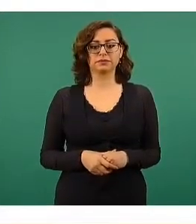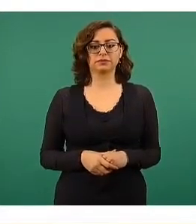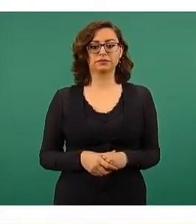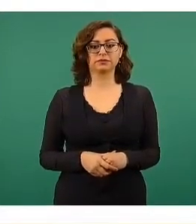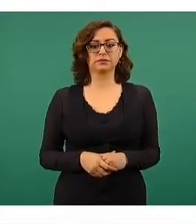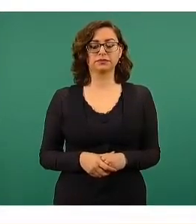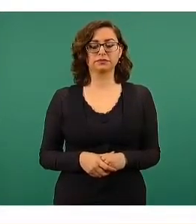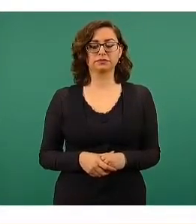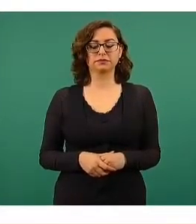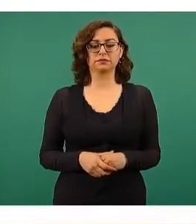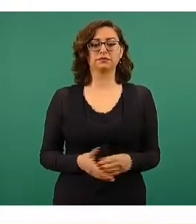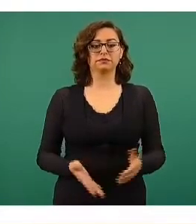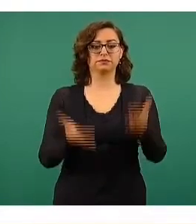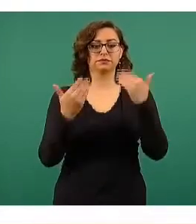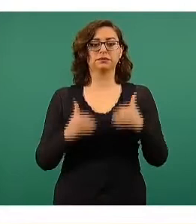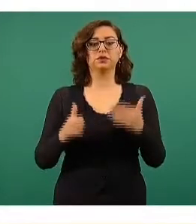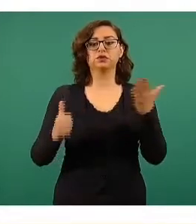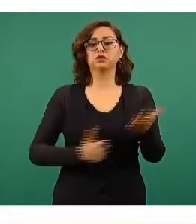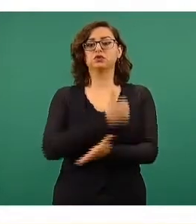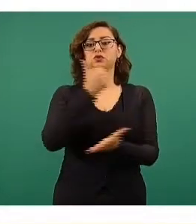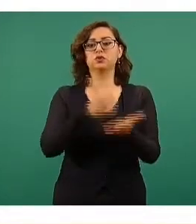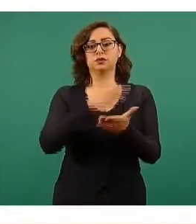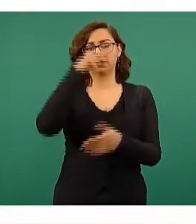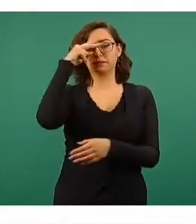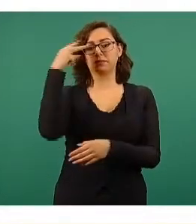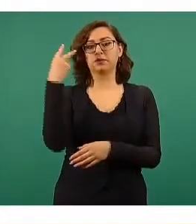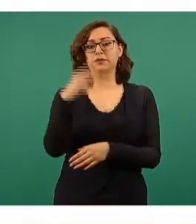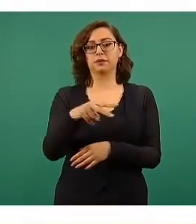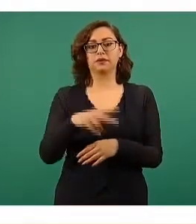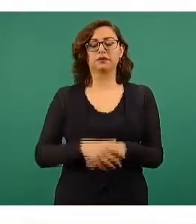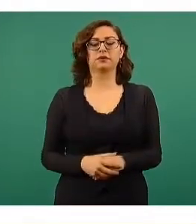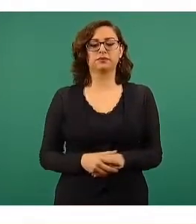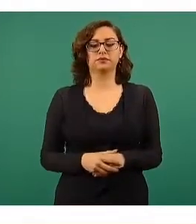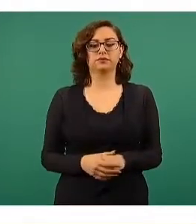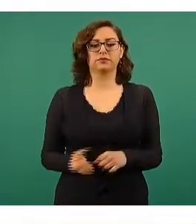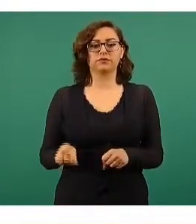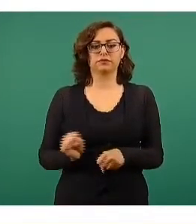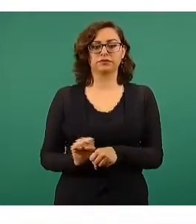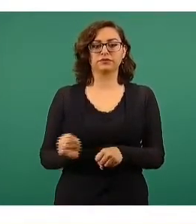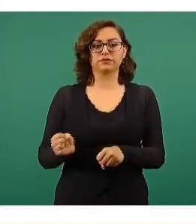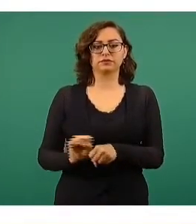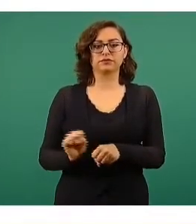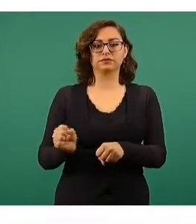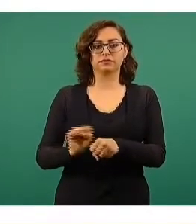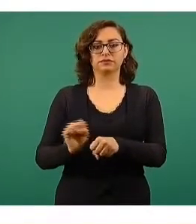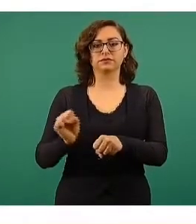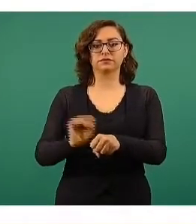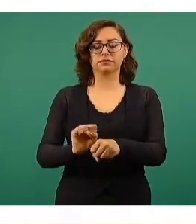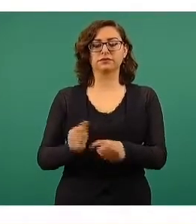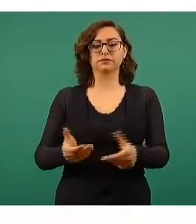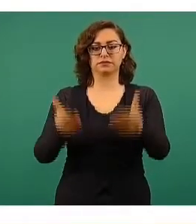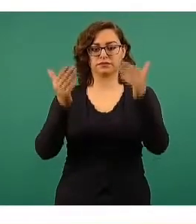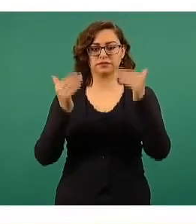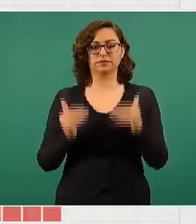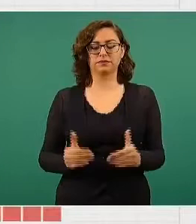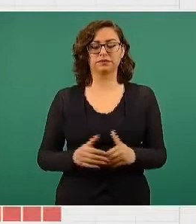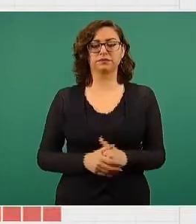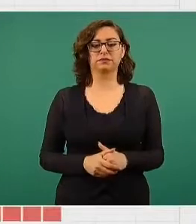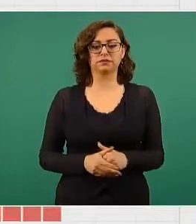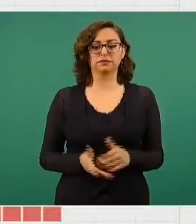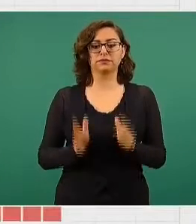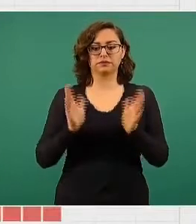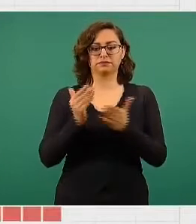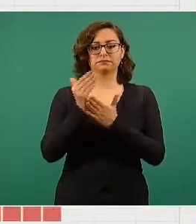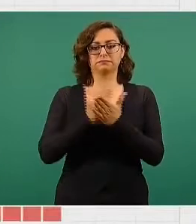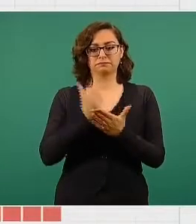Ahora, miren, por semana ya las defunciones han disminuido, han